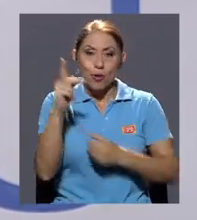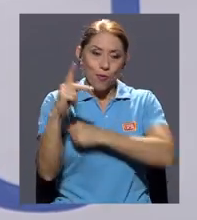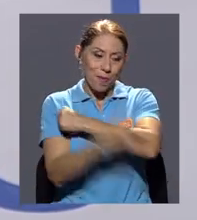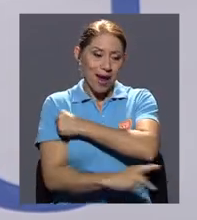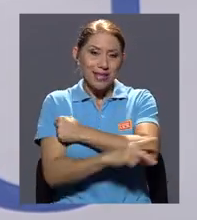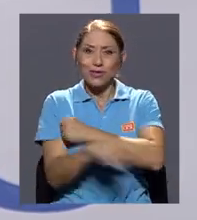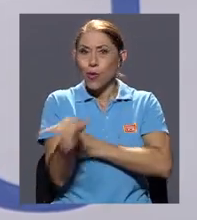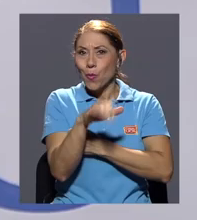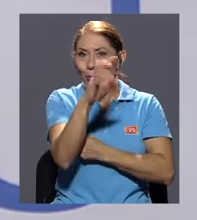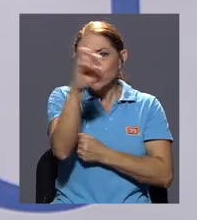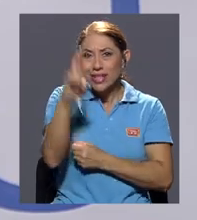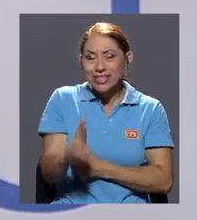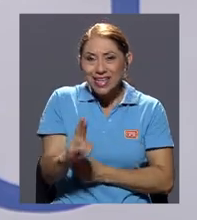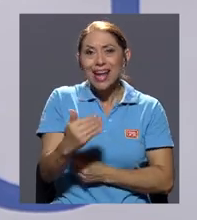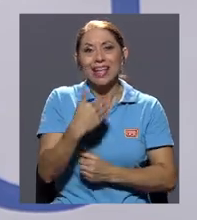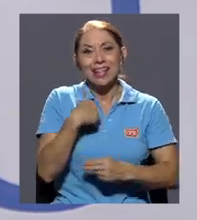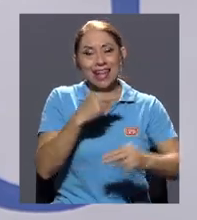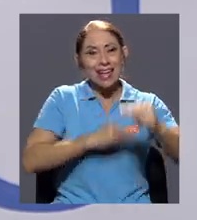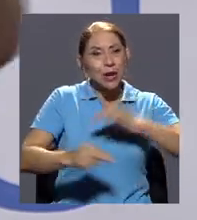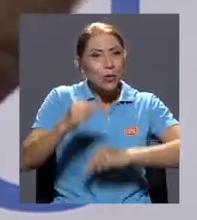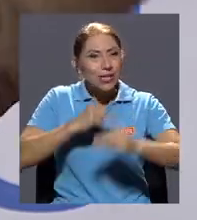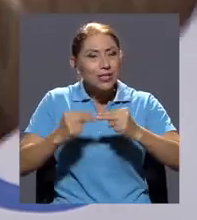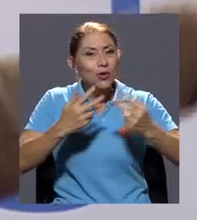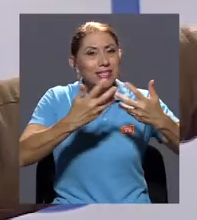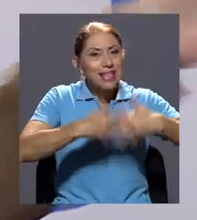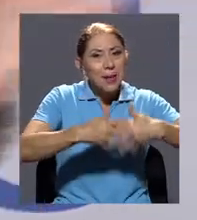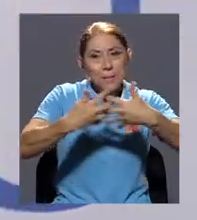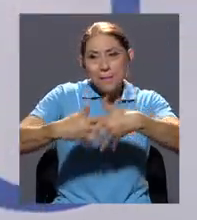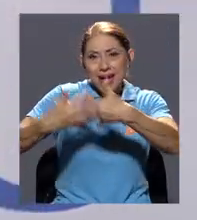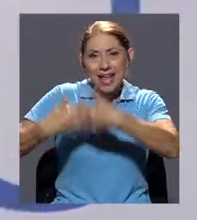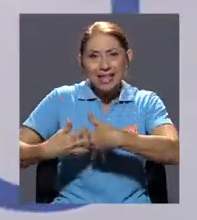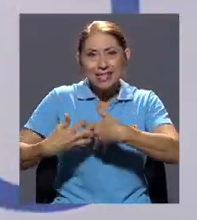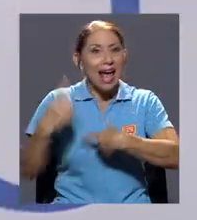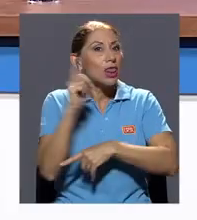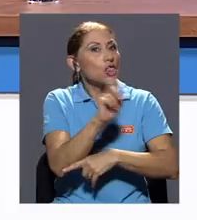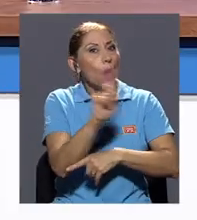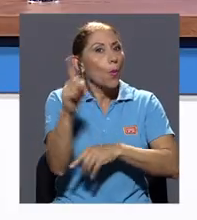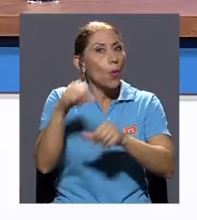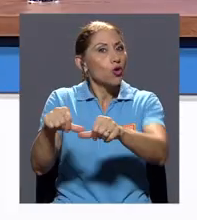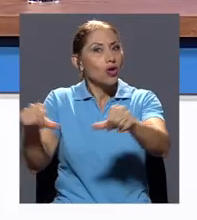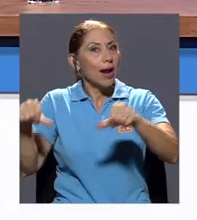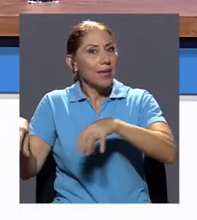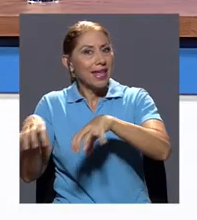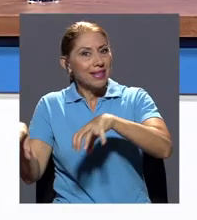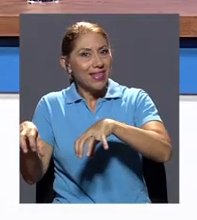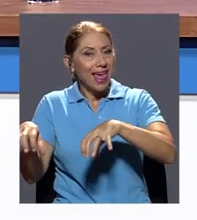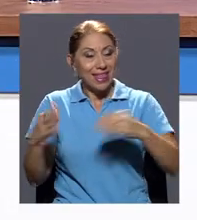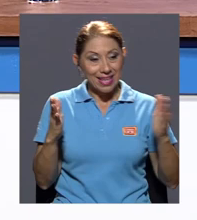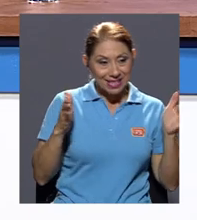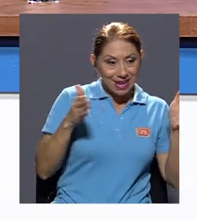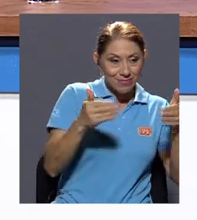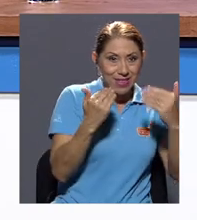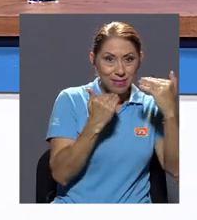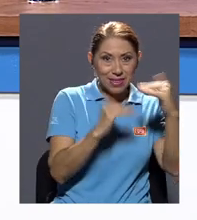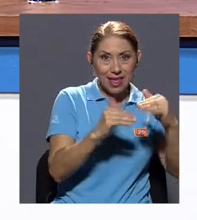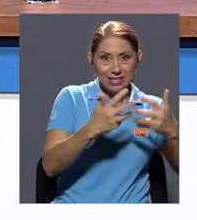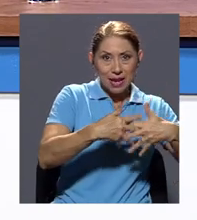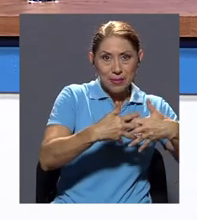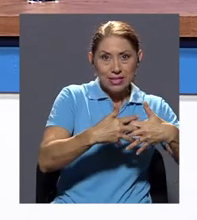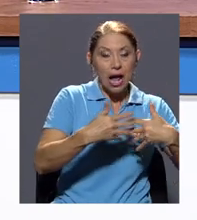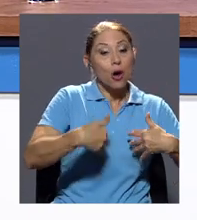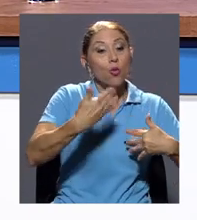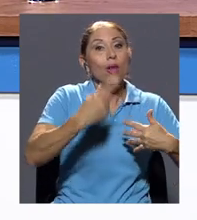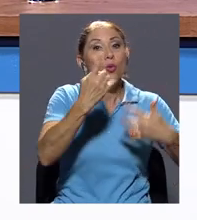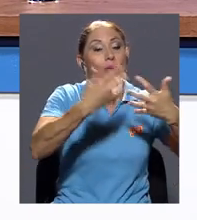Costa Rica, que tiene negociaciones de empresa, no por rama de actividad, sino limitadas a la empresa, es que cuando una empresa o una institución